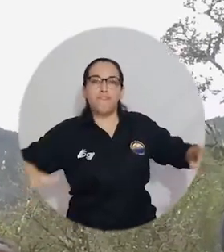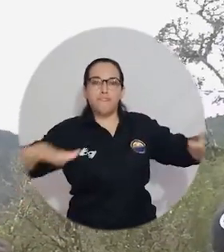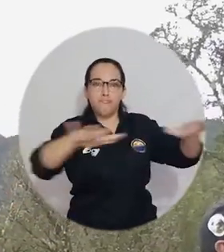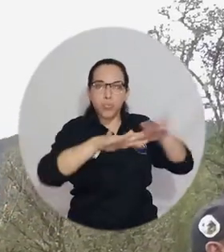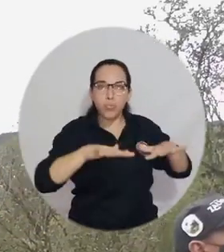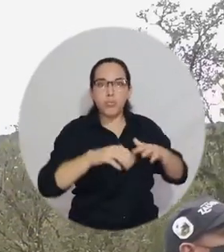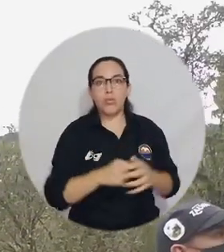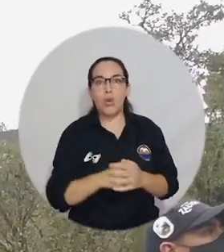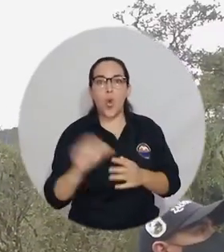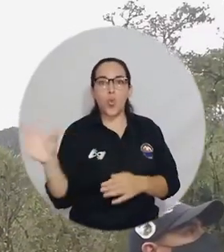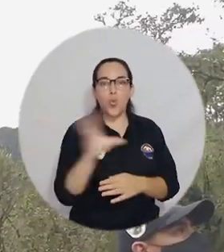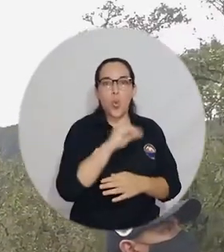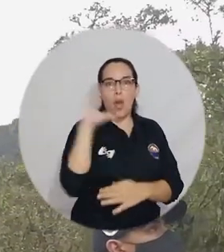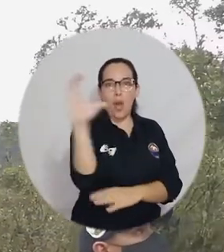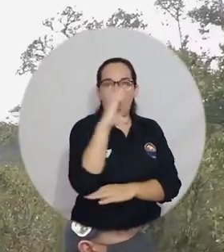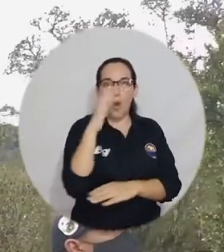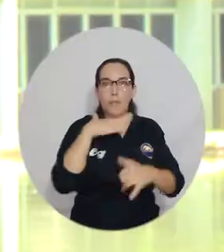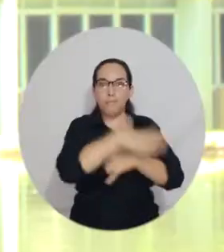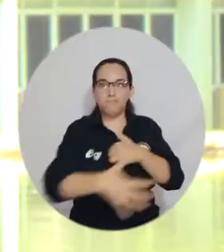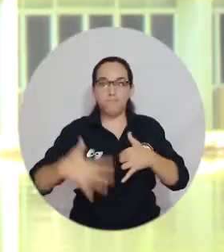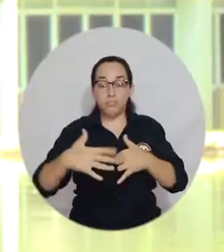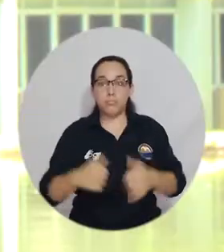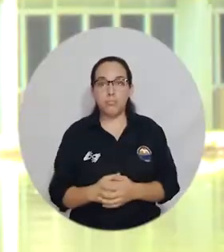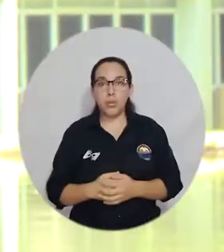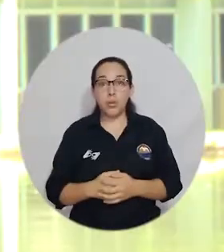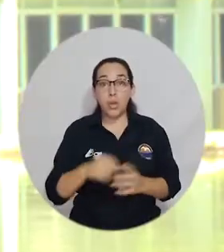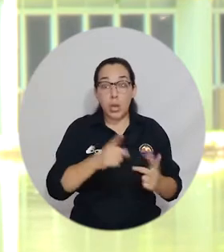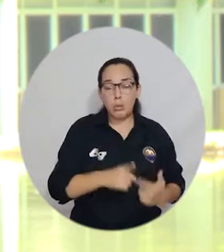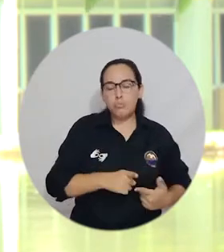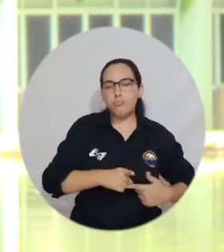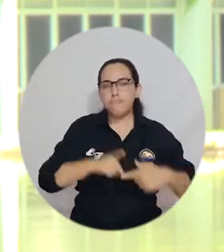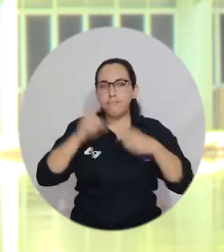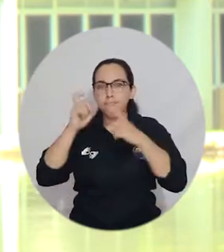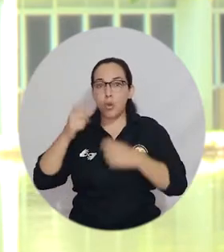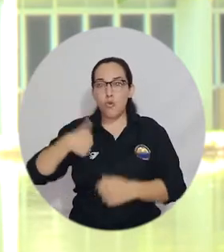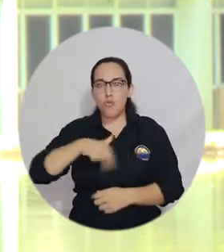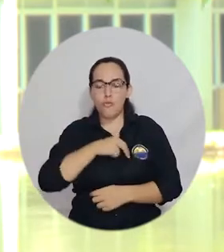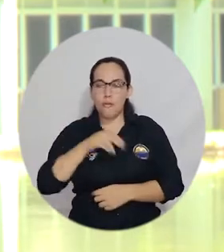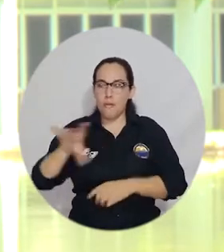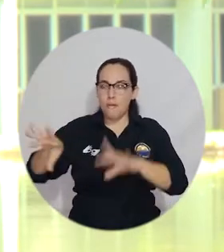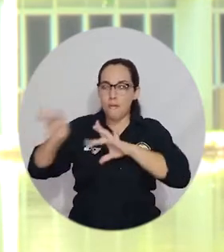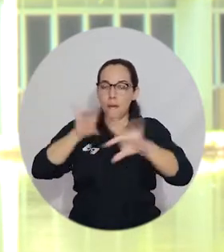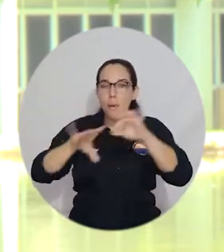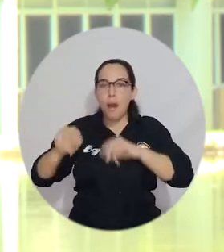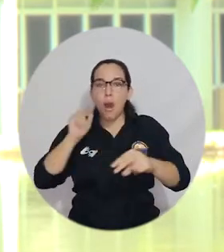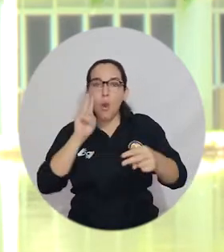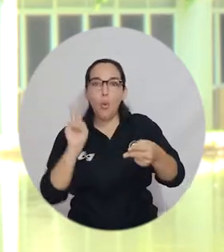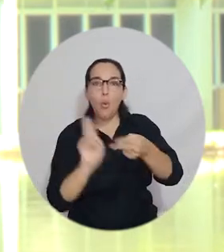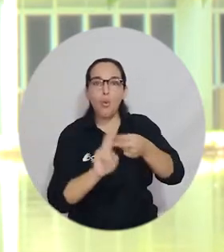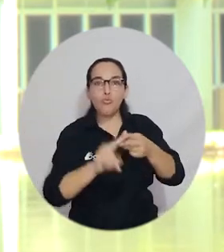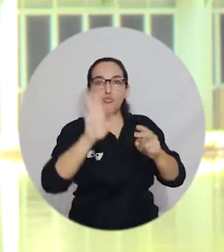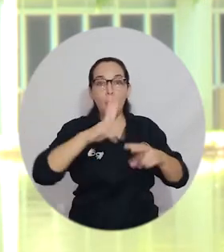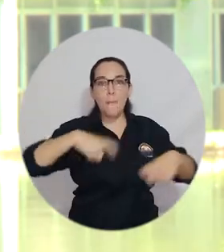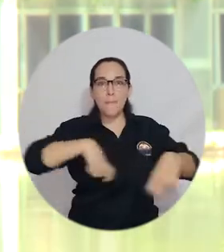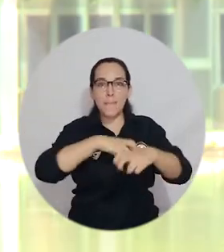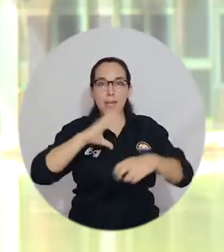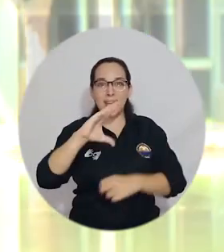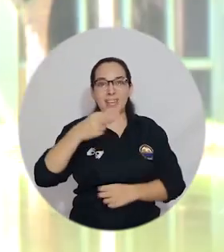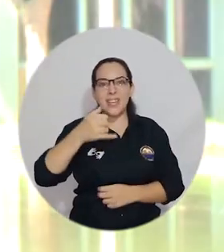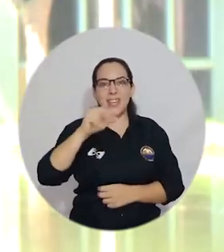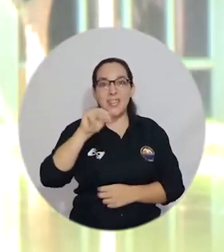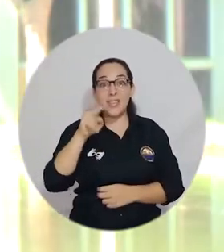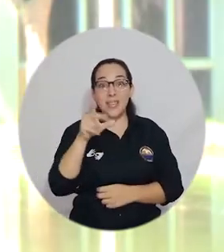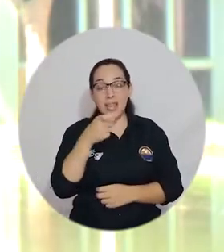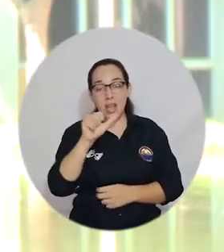territorios replicados en toda Colombia. En ese viaje nos fuimos priorizados para conocer el Páramo de Chingaza,